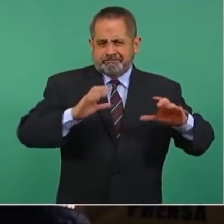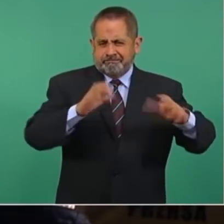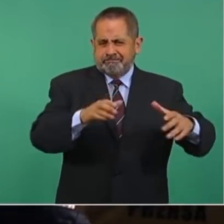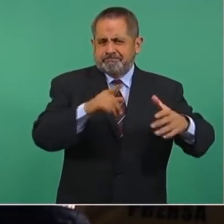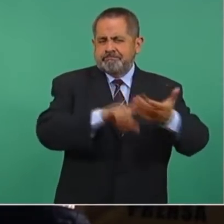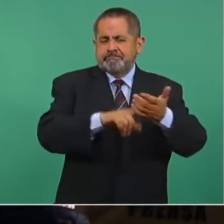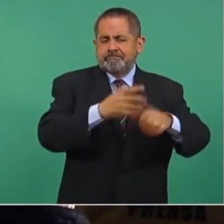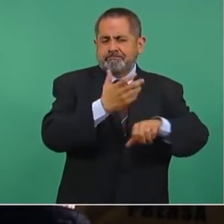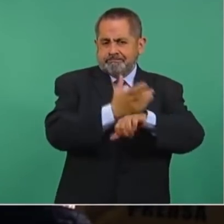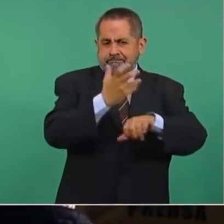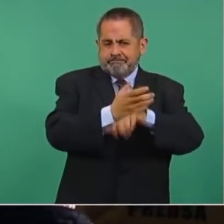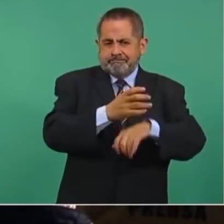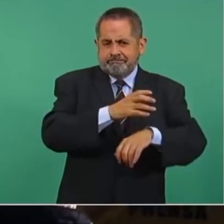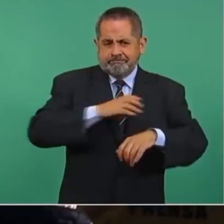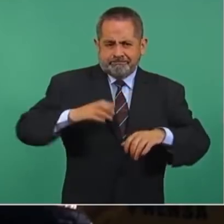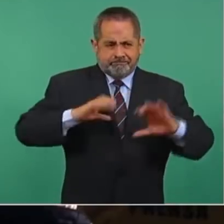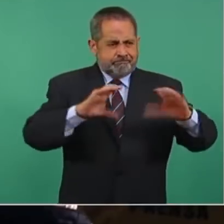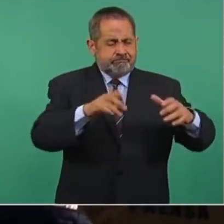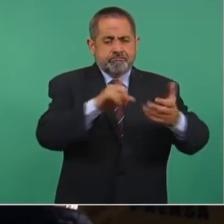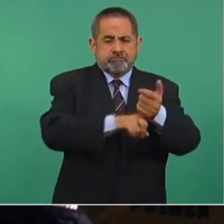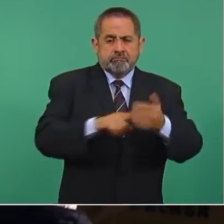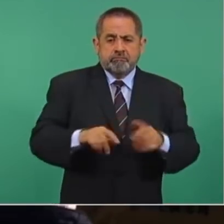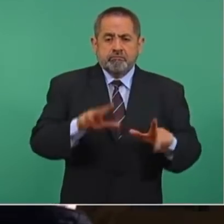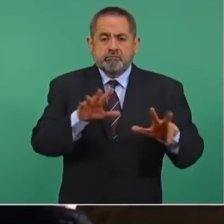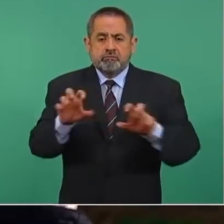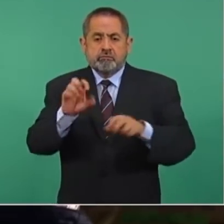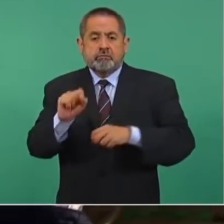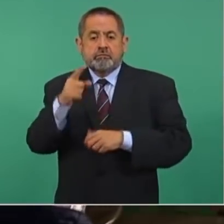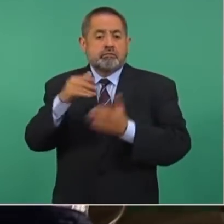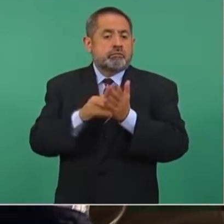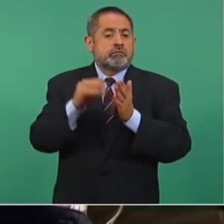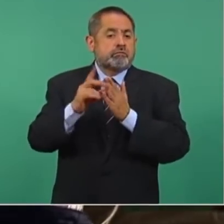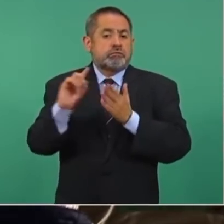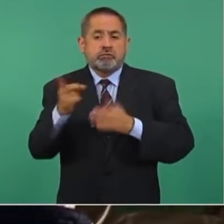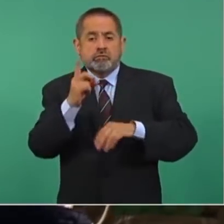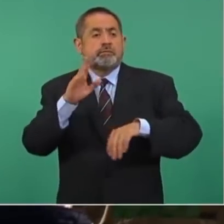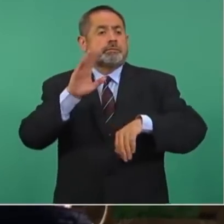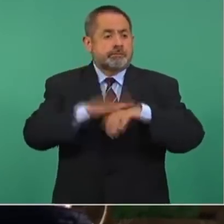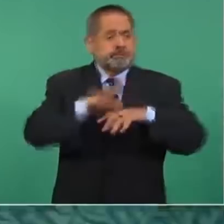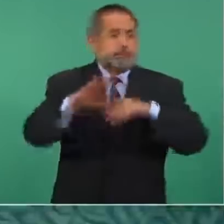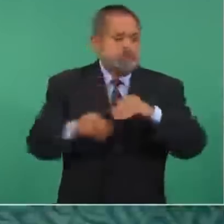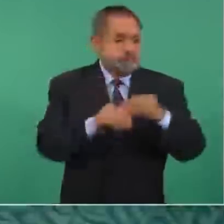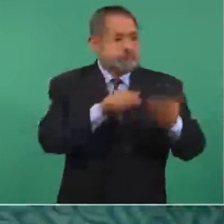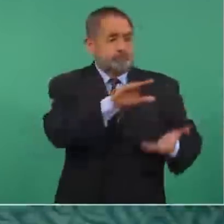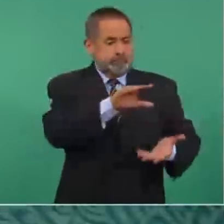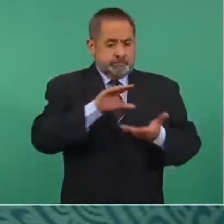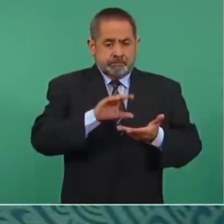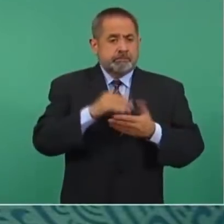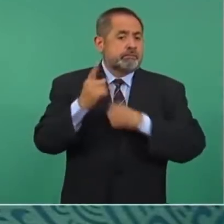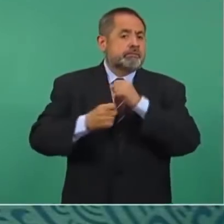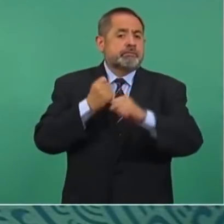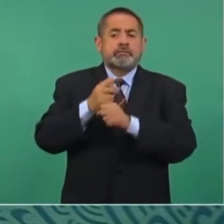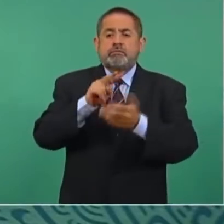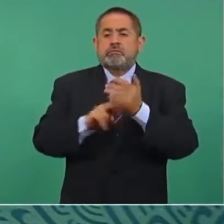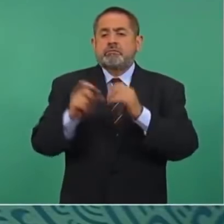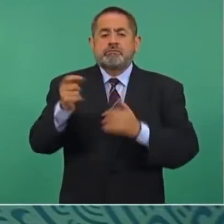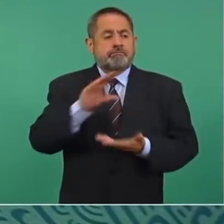861 millones de dólares adicionales en mi presupuesto para el año fiscal 2022